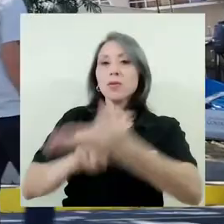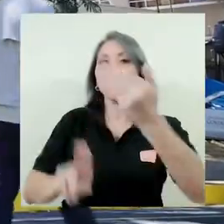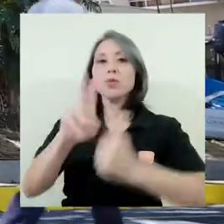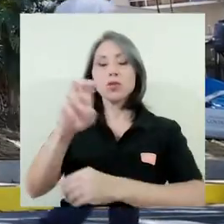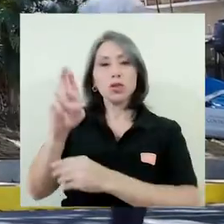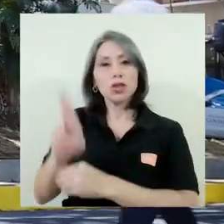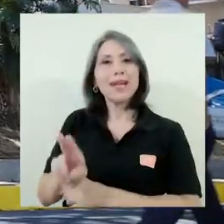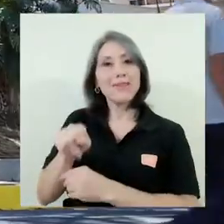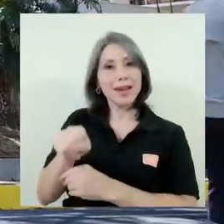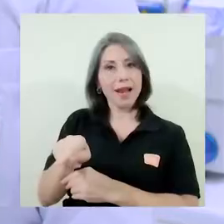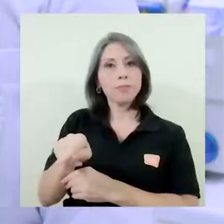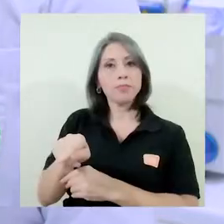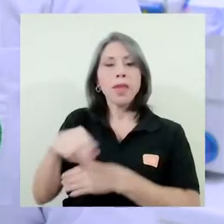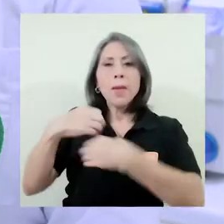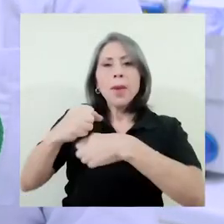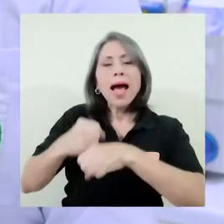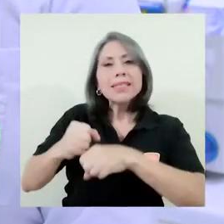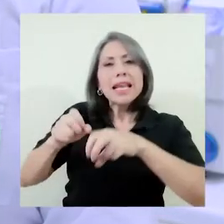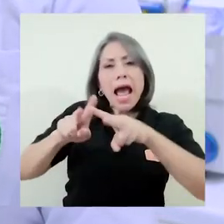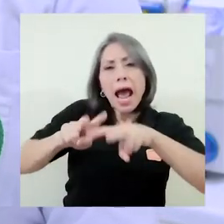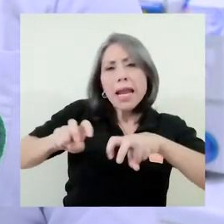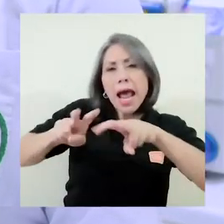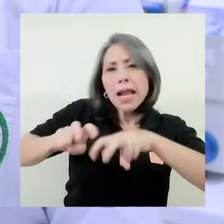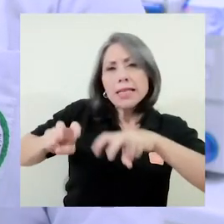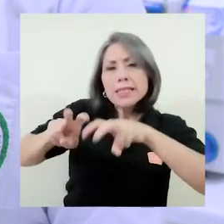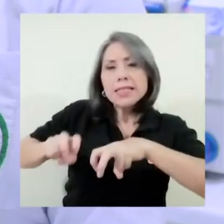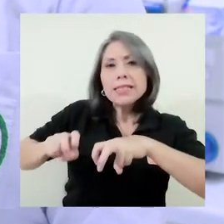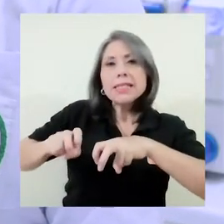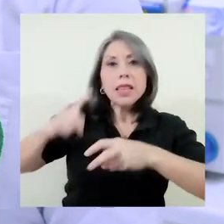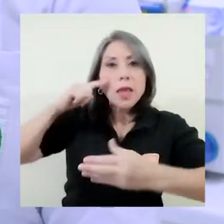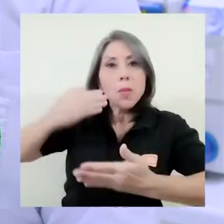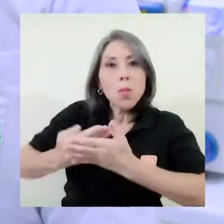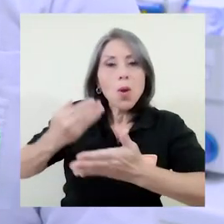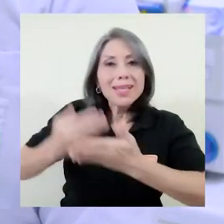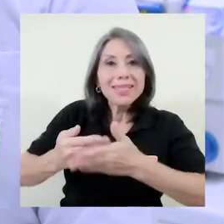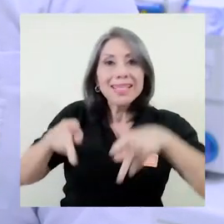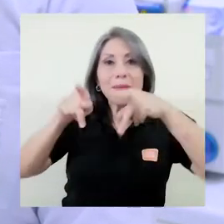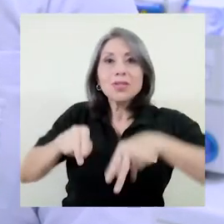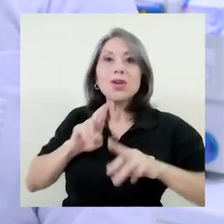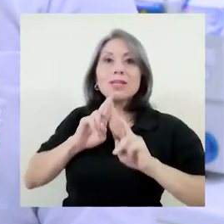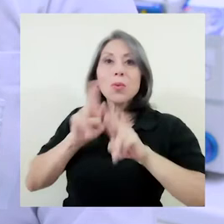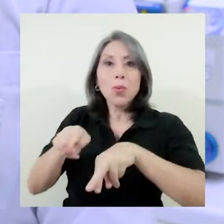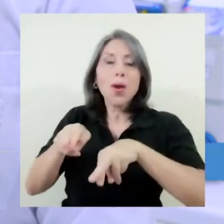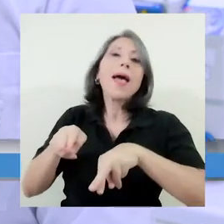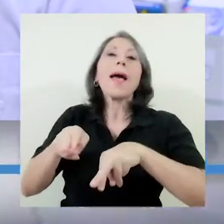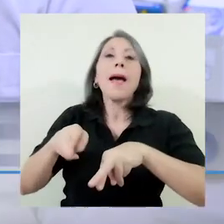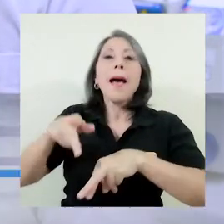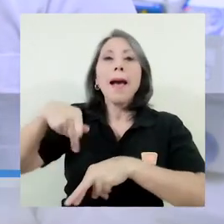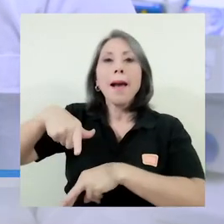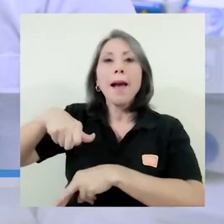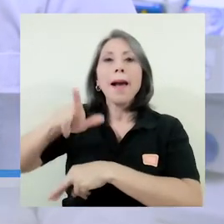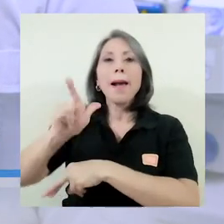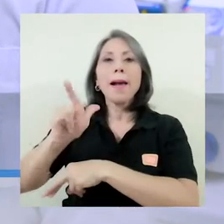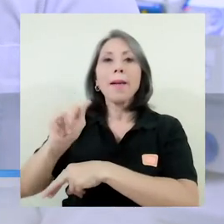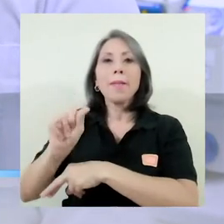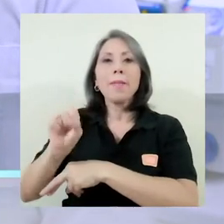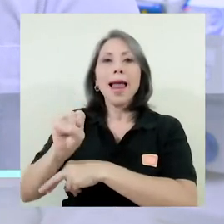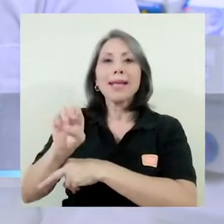de la Universidad de Costa Rica va a realizar los análisis de las muestras de los donantes del plasma convalesciente